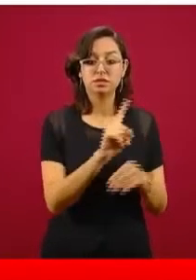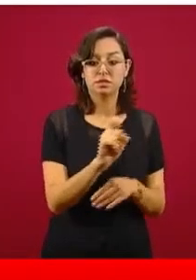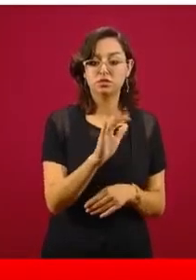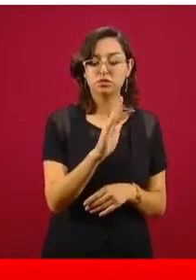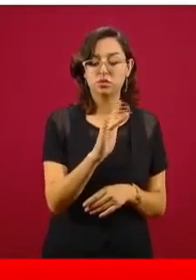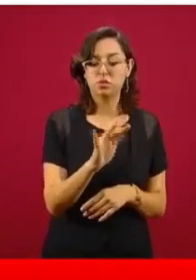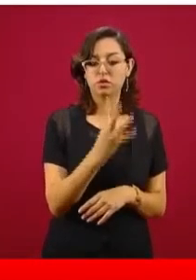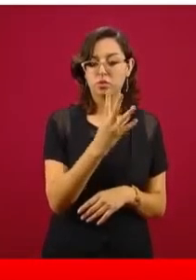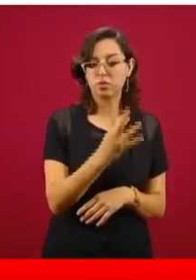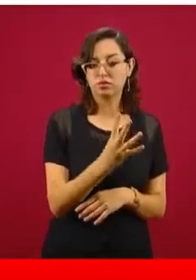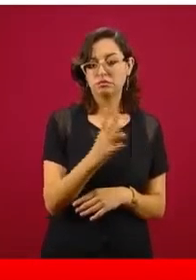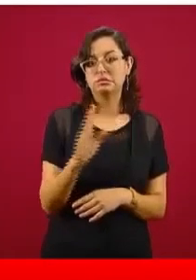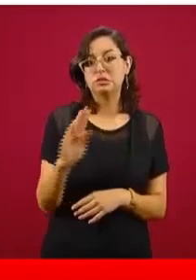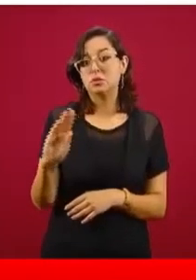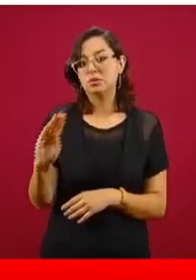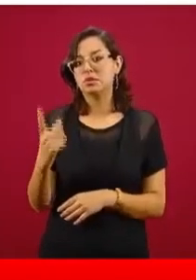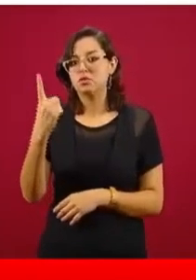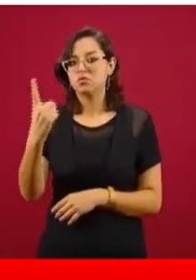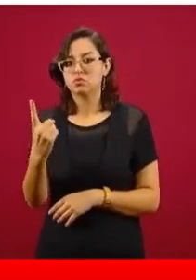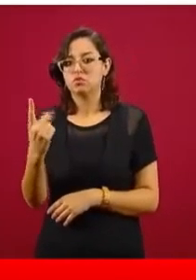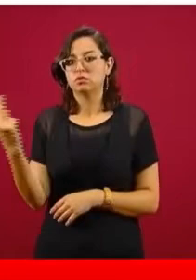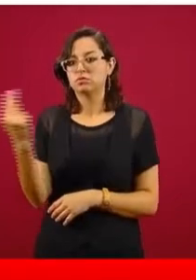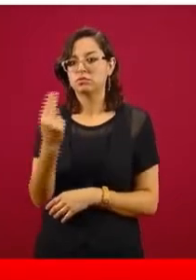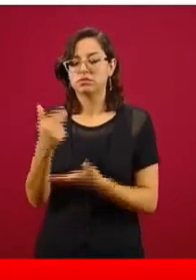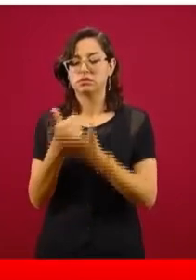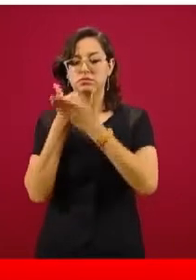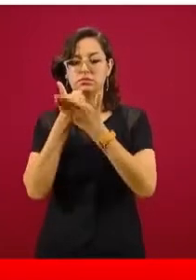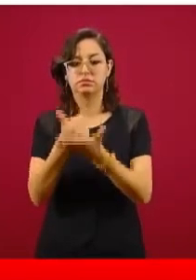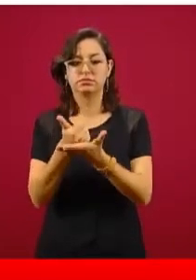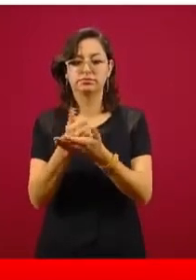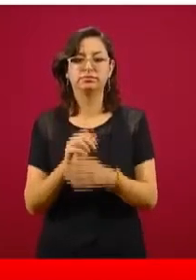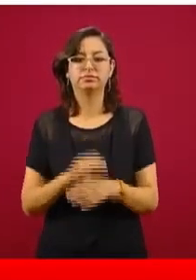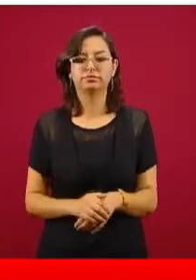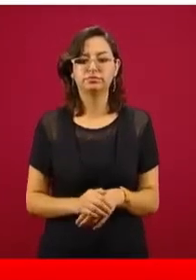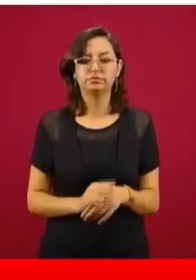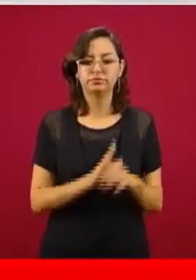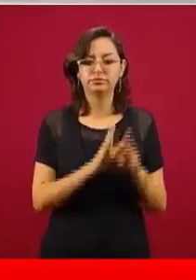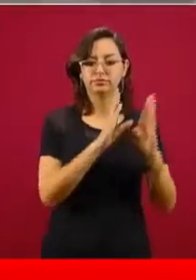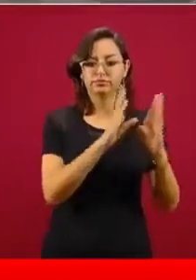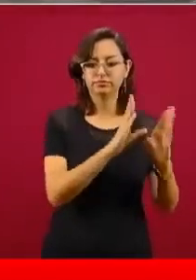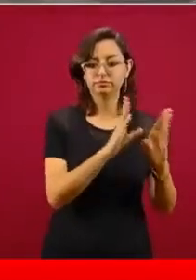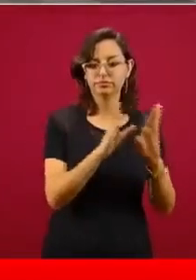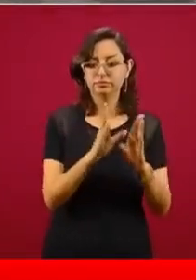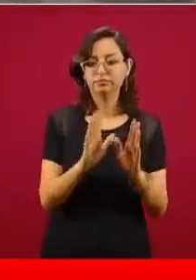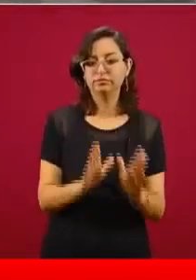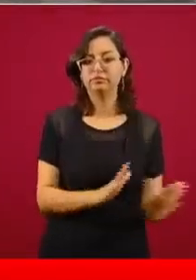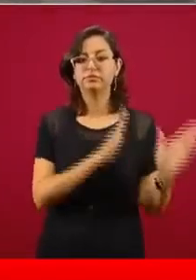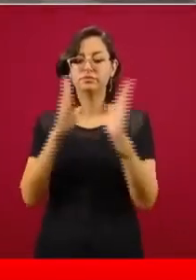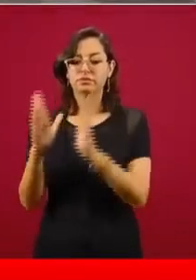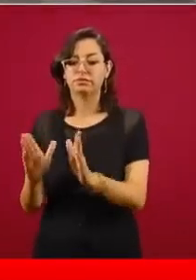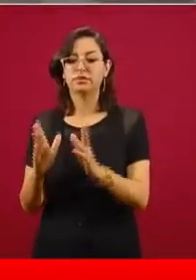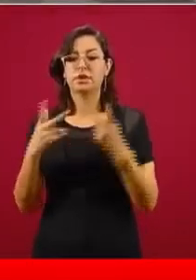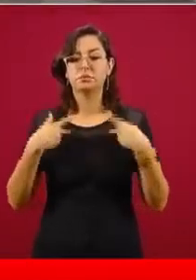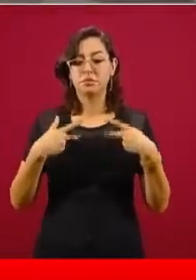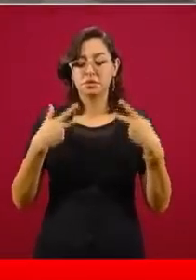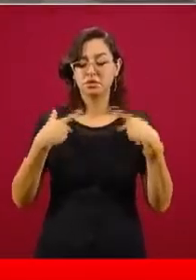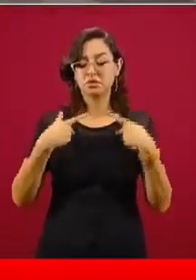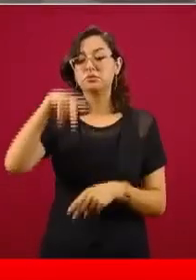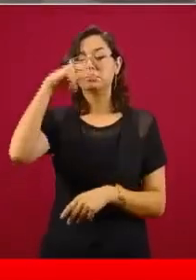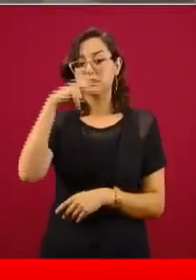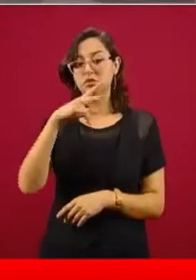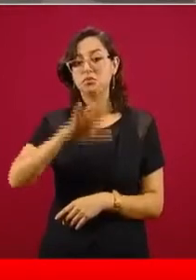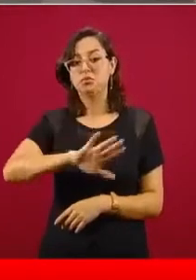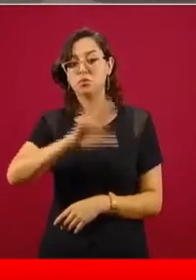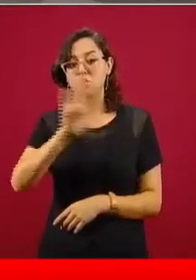lugar. Las siguientes son fallecimientos en Estados Unidos registrados de mexicanas y